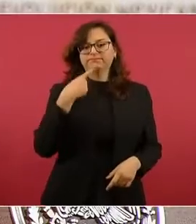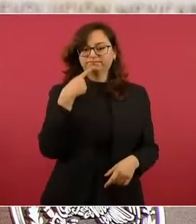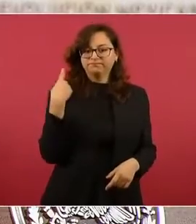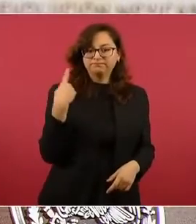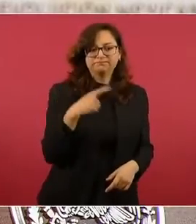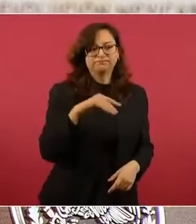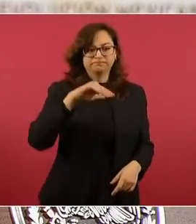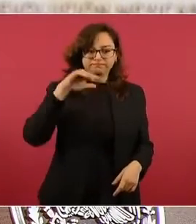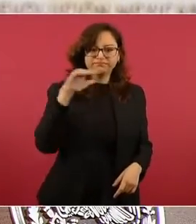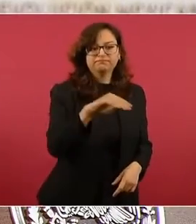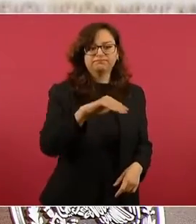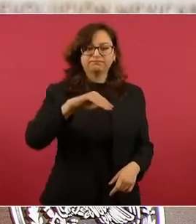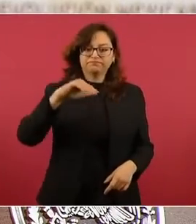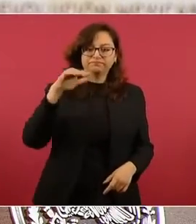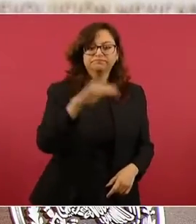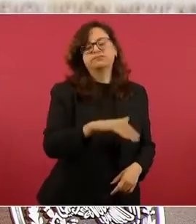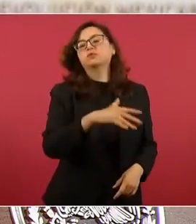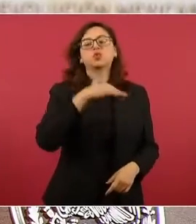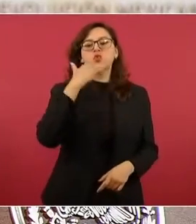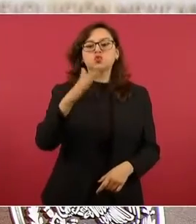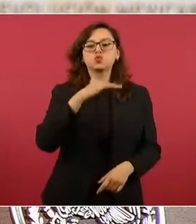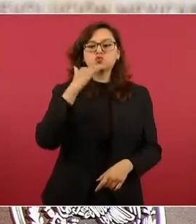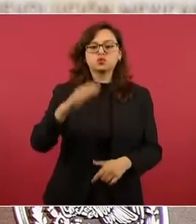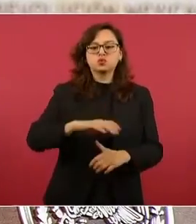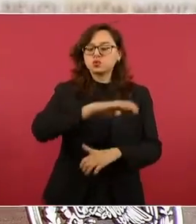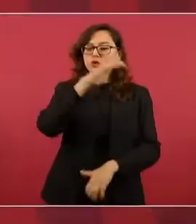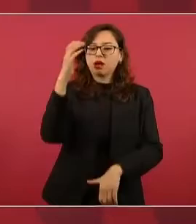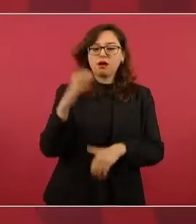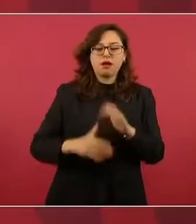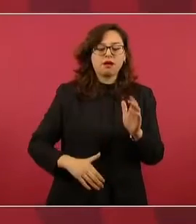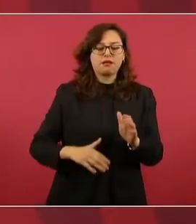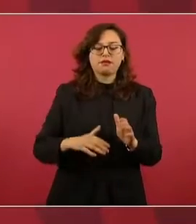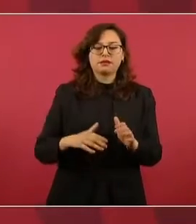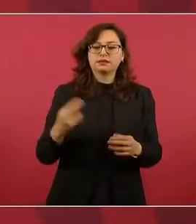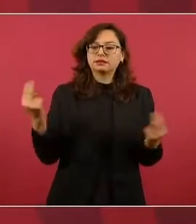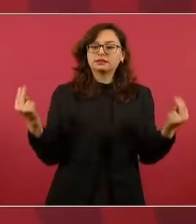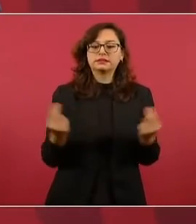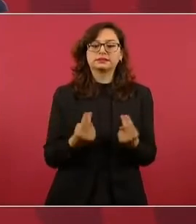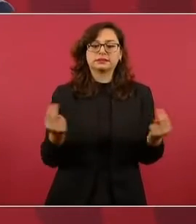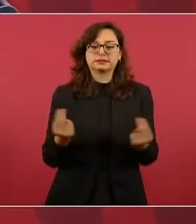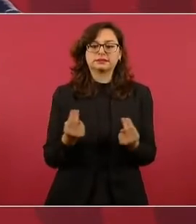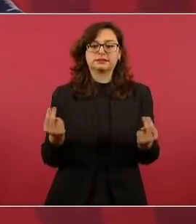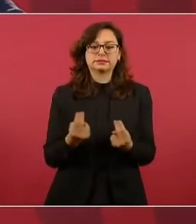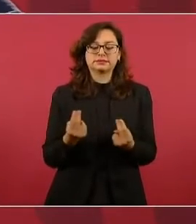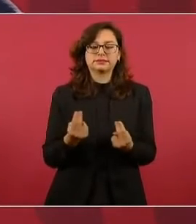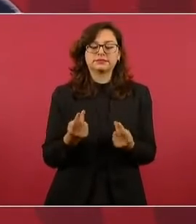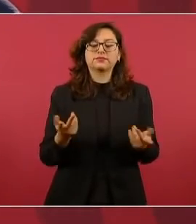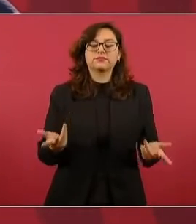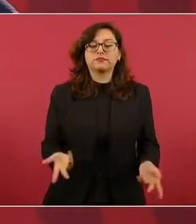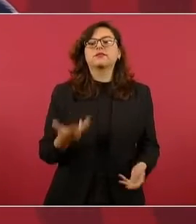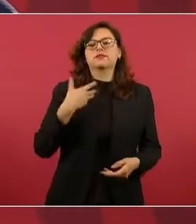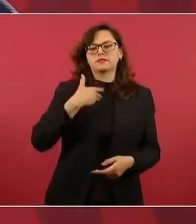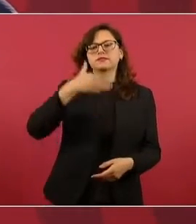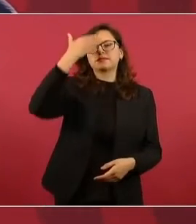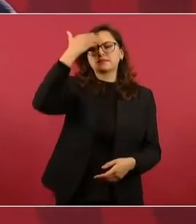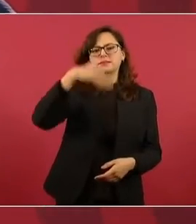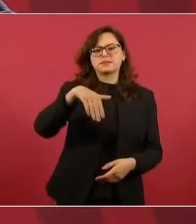esa corrupción. Y me consta que el presidente de la Corte